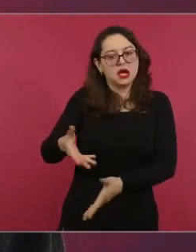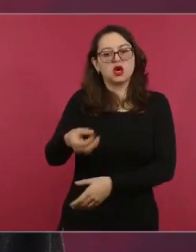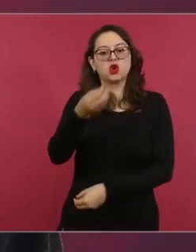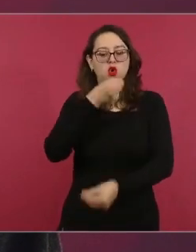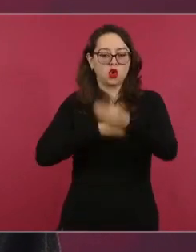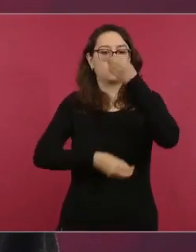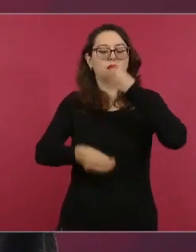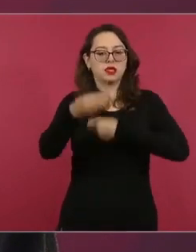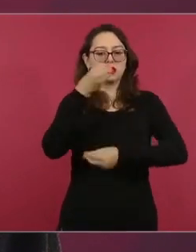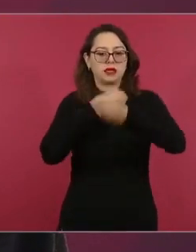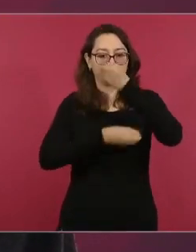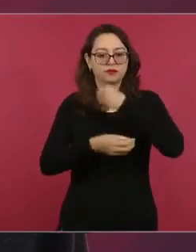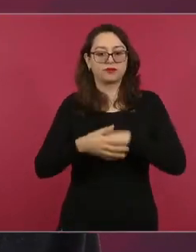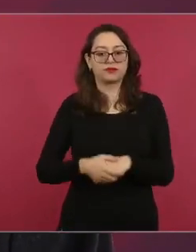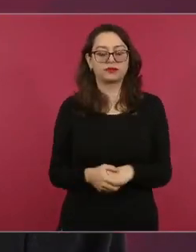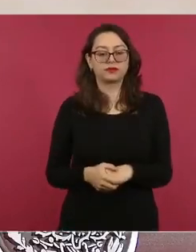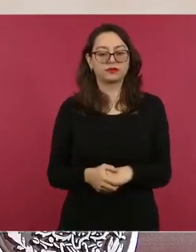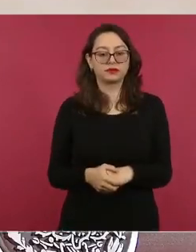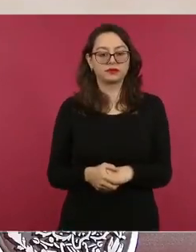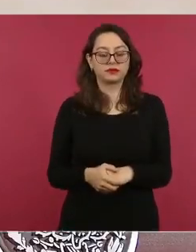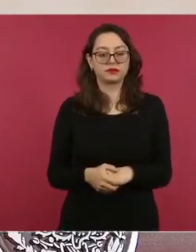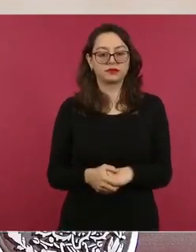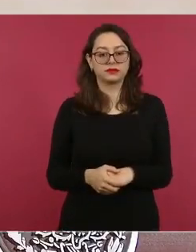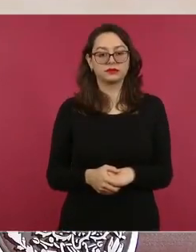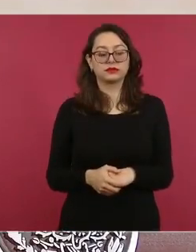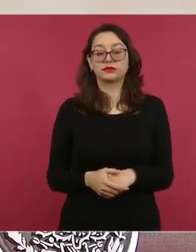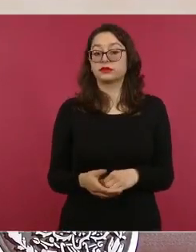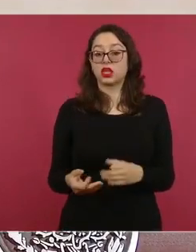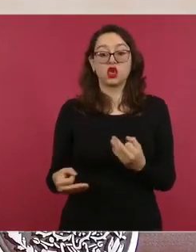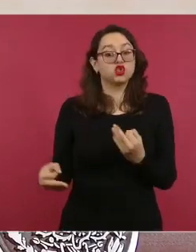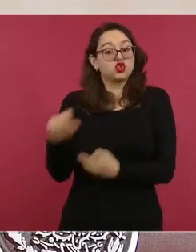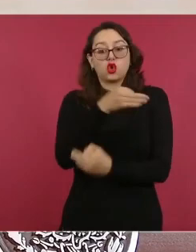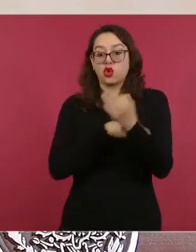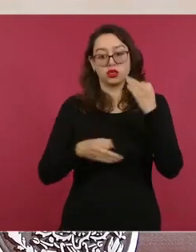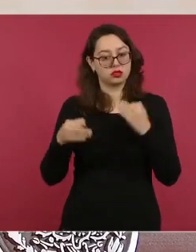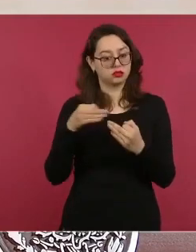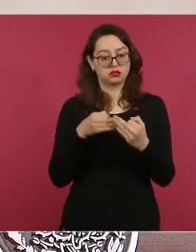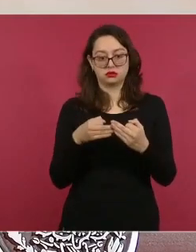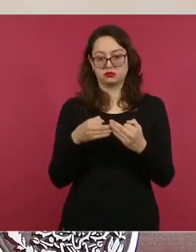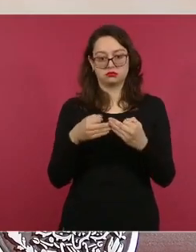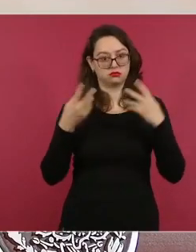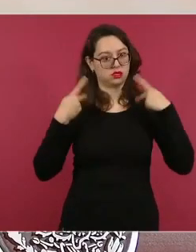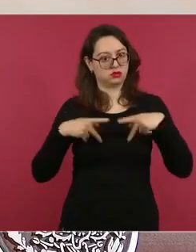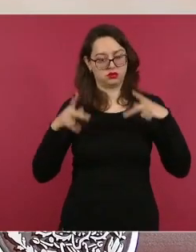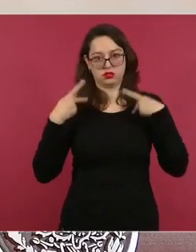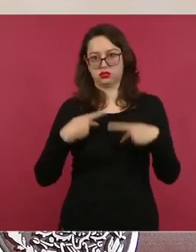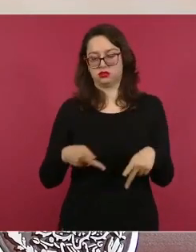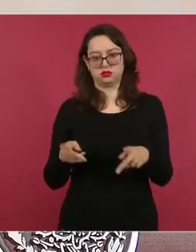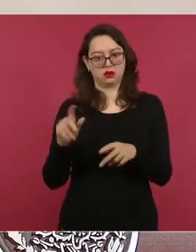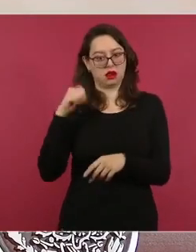Se incluye a todas las familias de Acapulco,